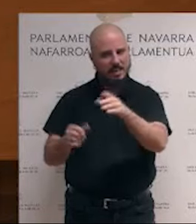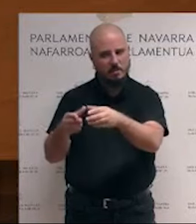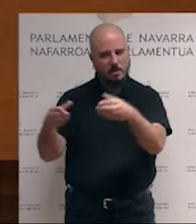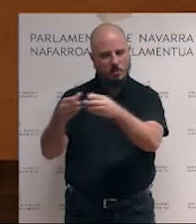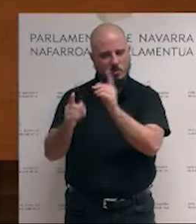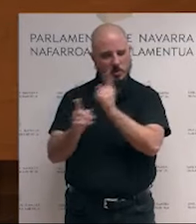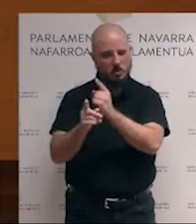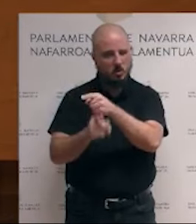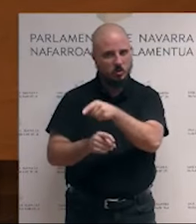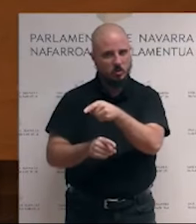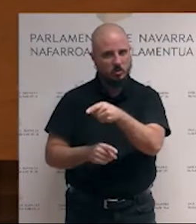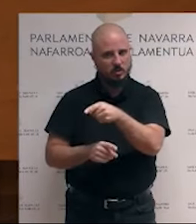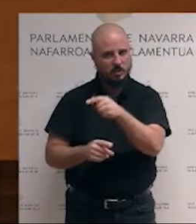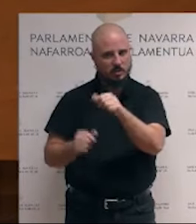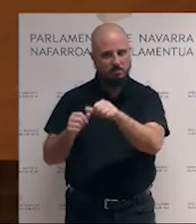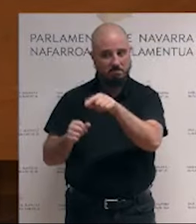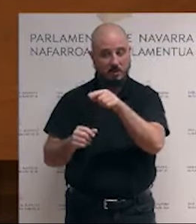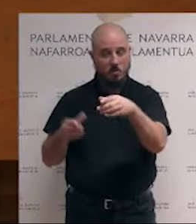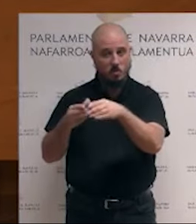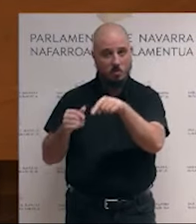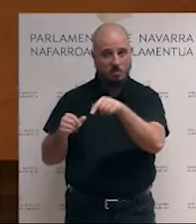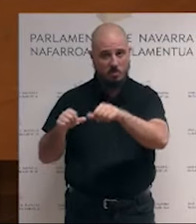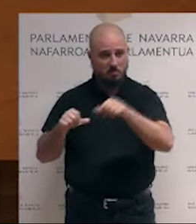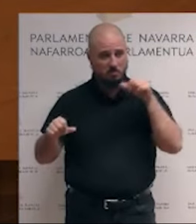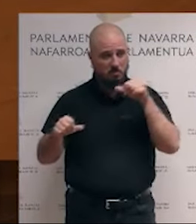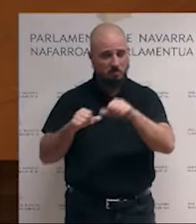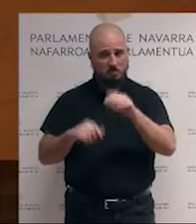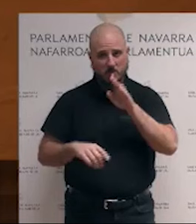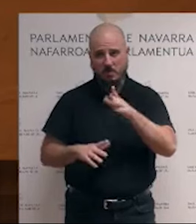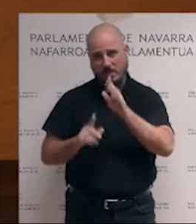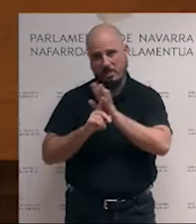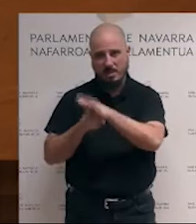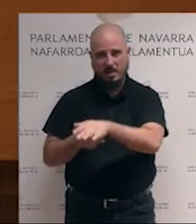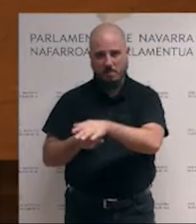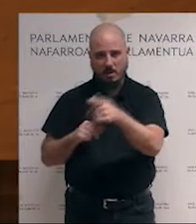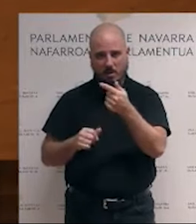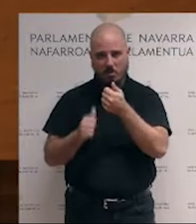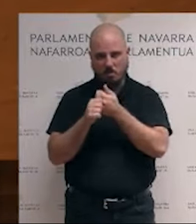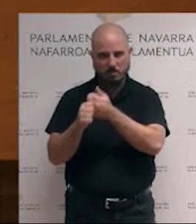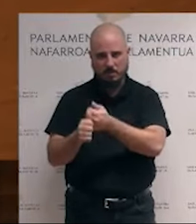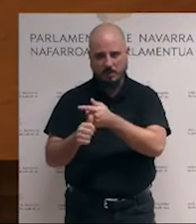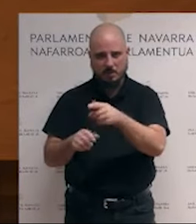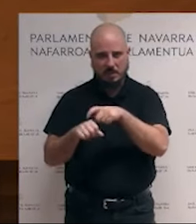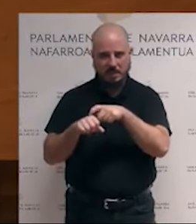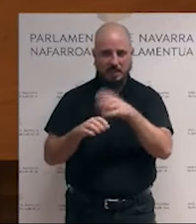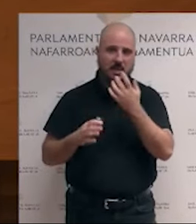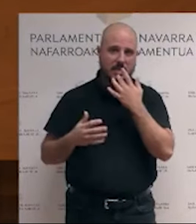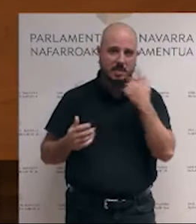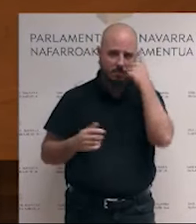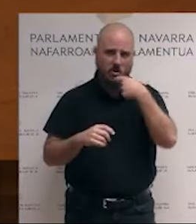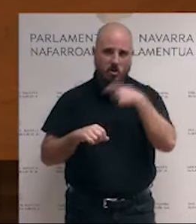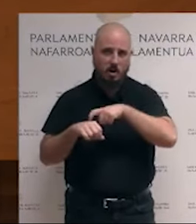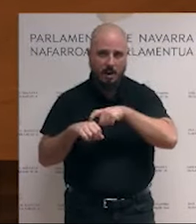históricamente discriminado o perseguido y que se basa en características inherentes como la raza, la religión, el